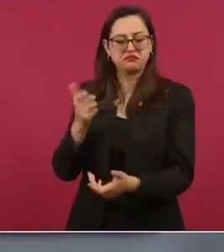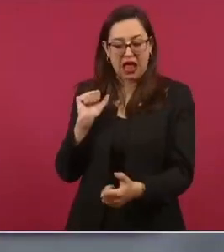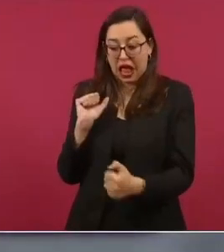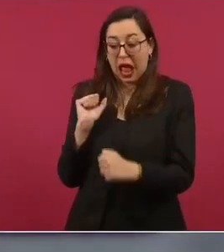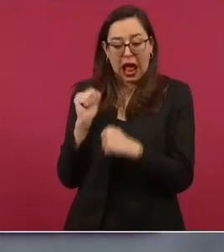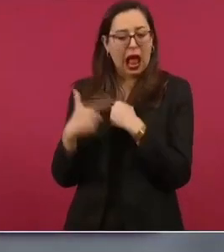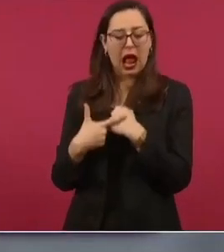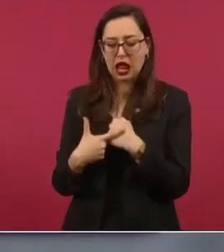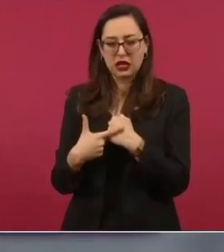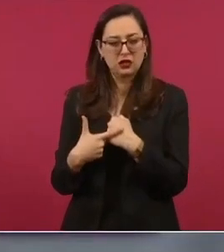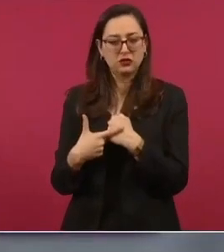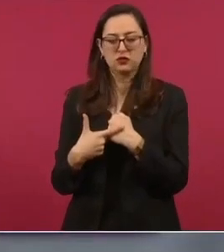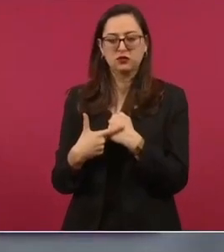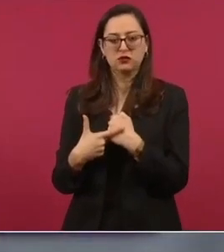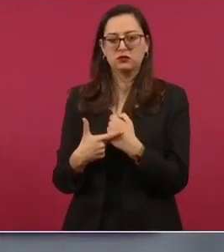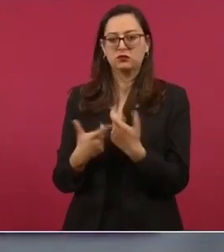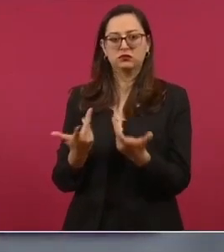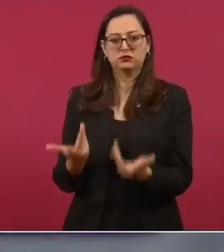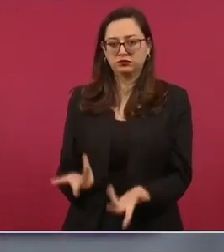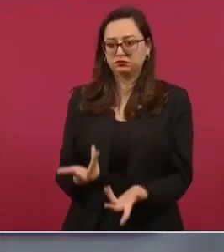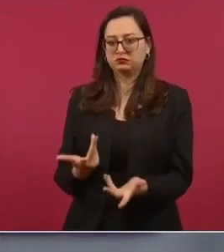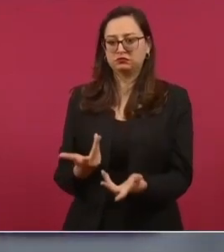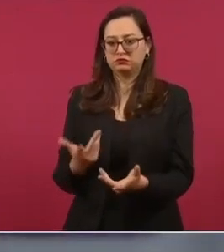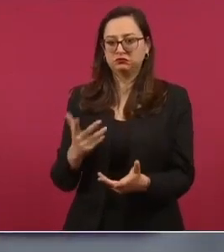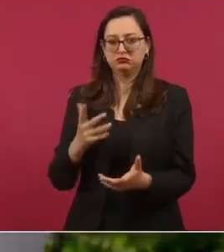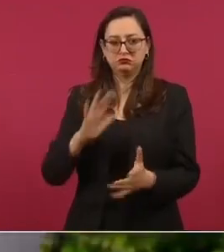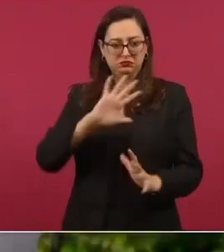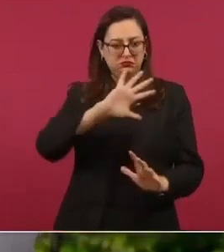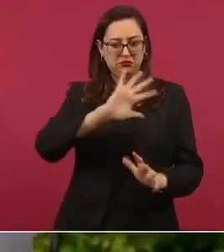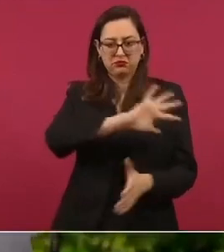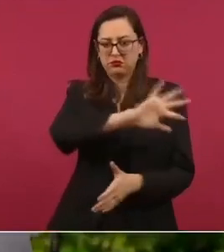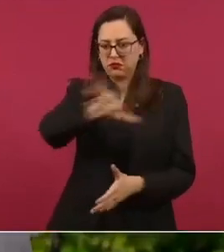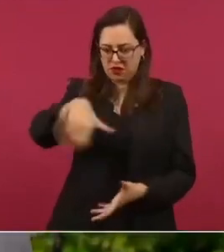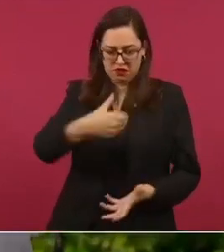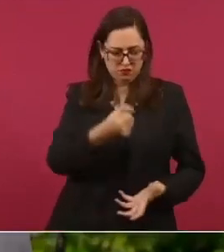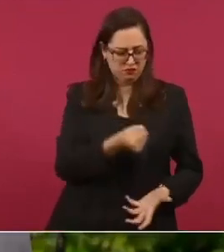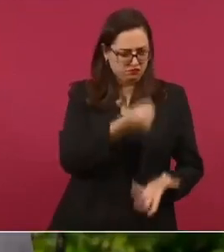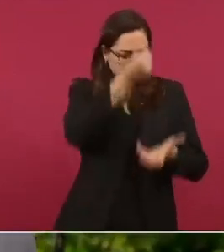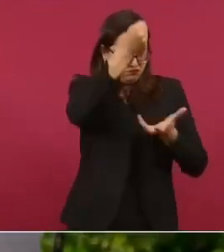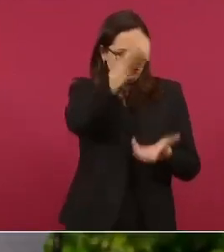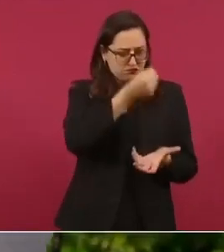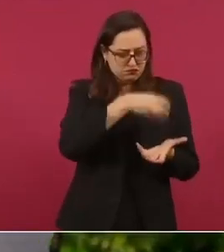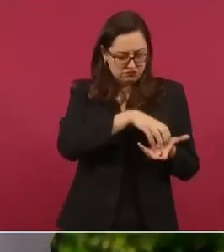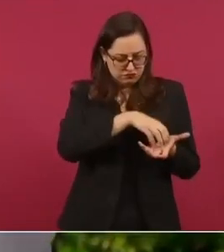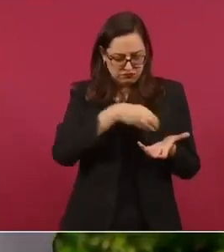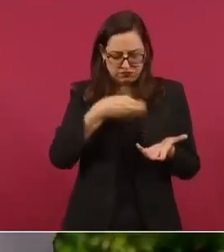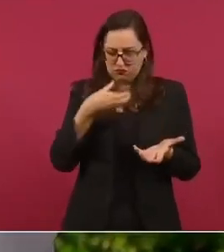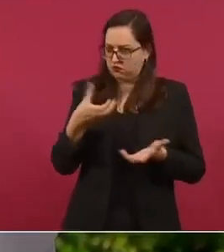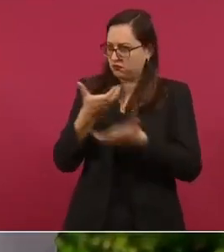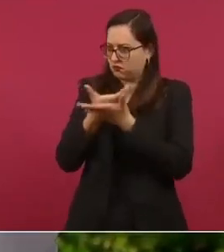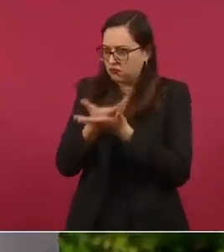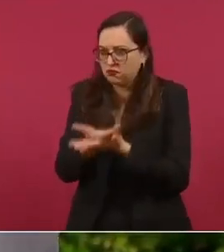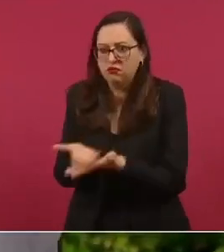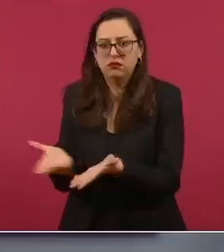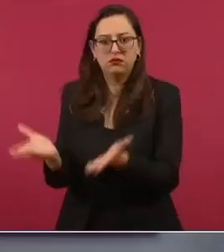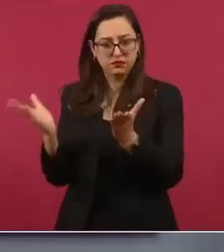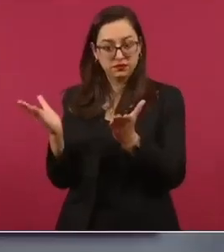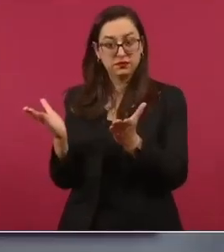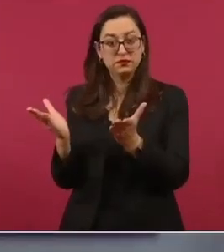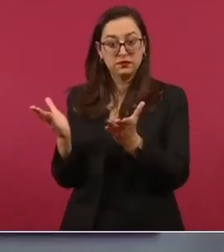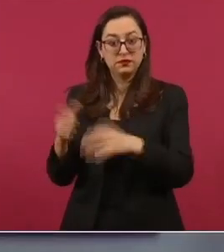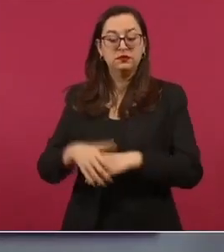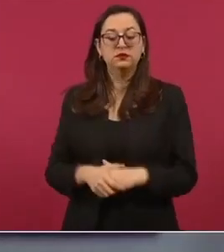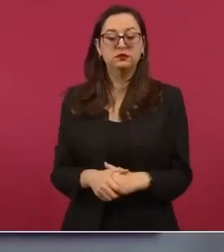menos una pequeña porción del presupuesto público y el